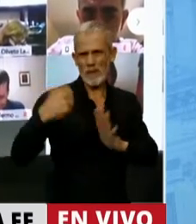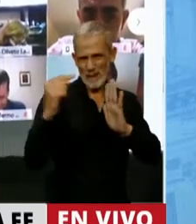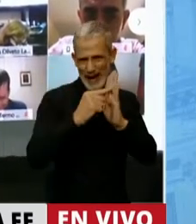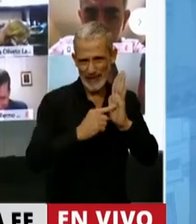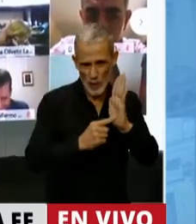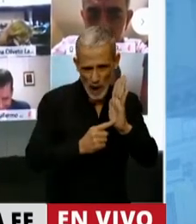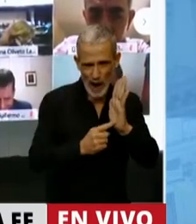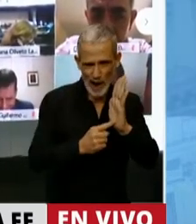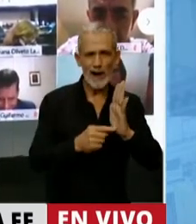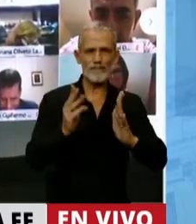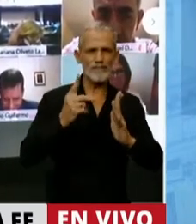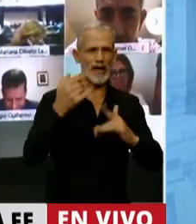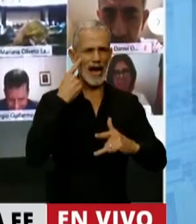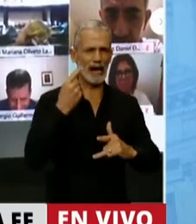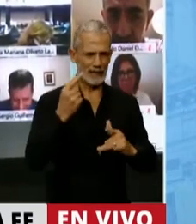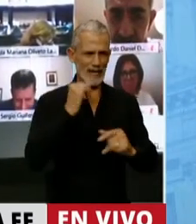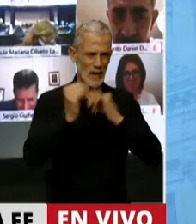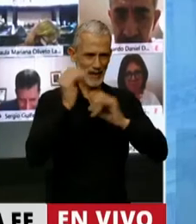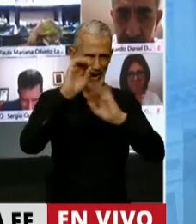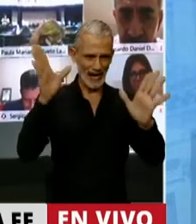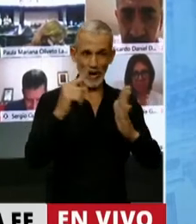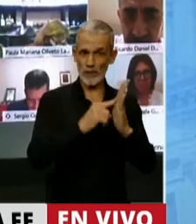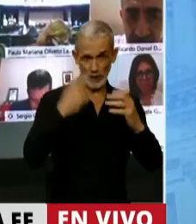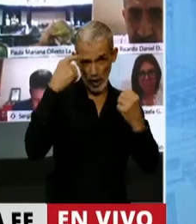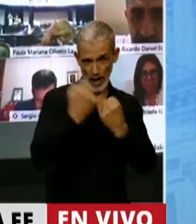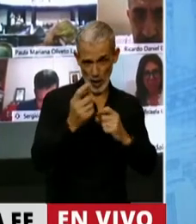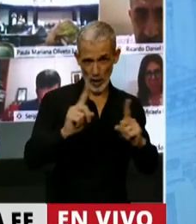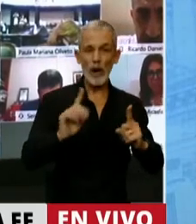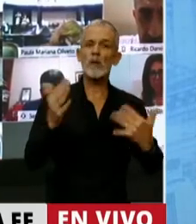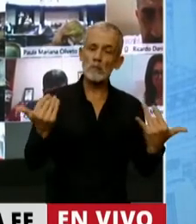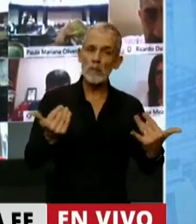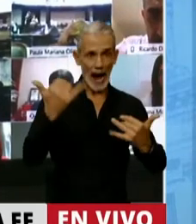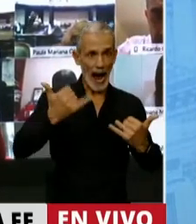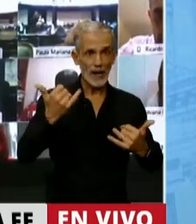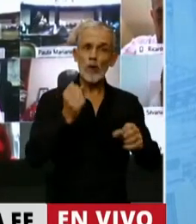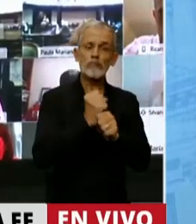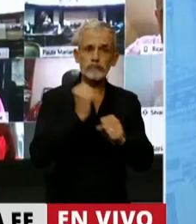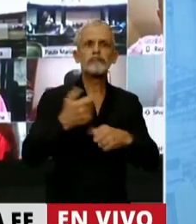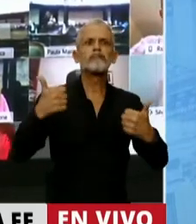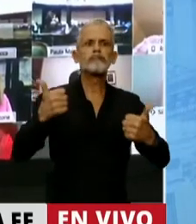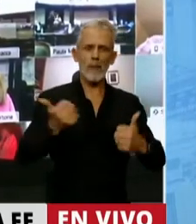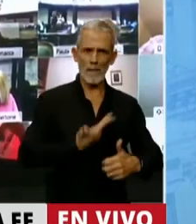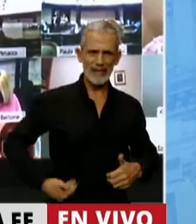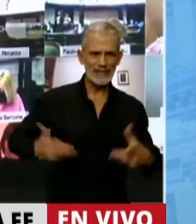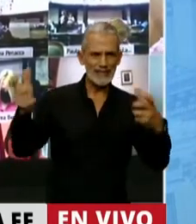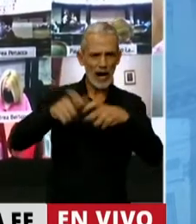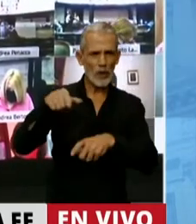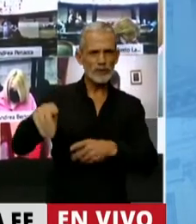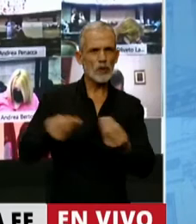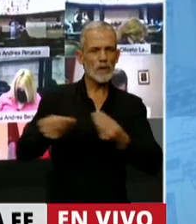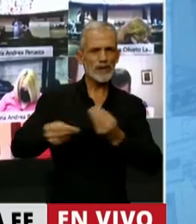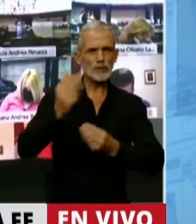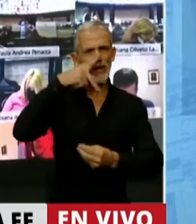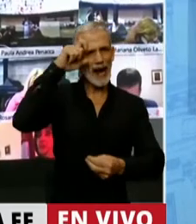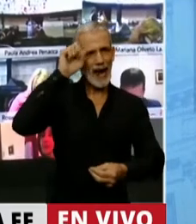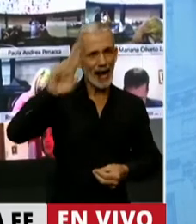dar vuelta en ese sentido. Puedo decir que en un excelente trabajo que hizo el Presidente de la Comisión de Presupuestos,